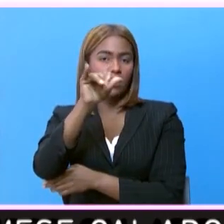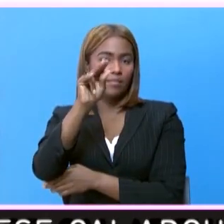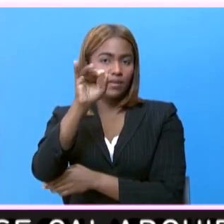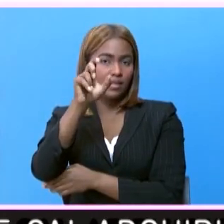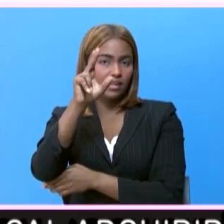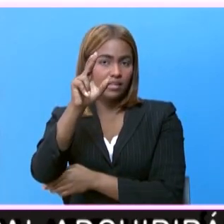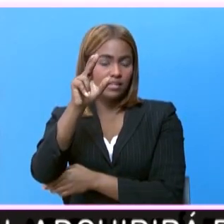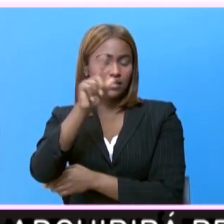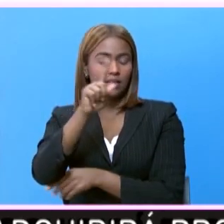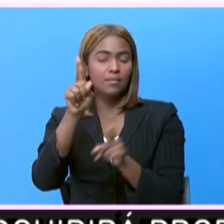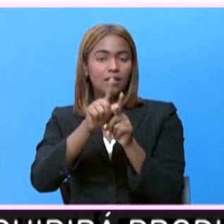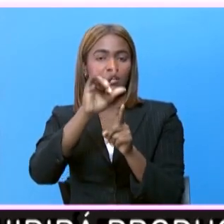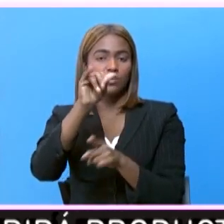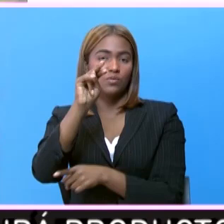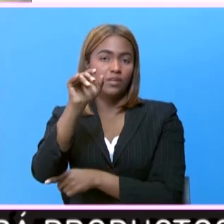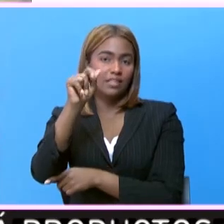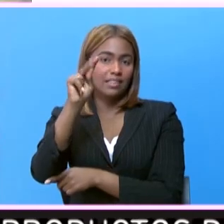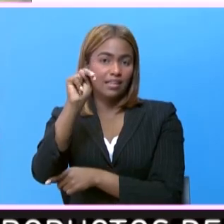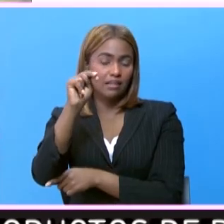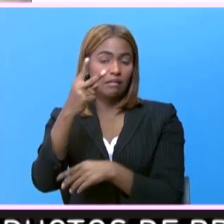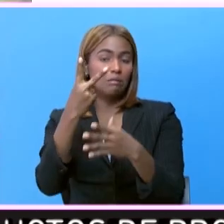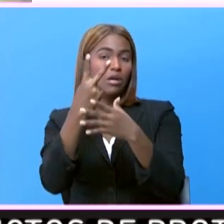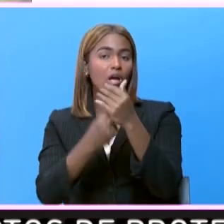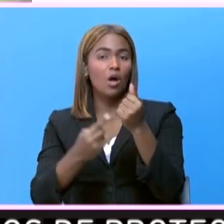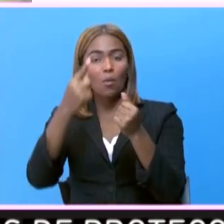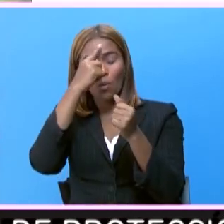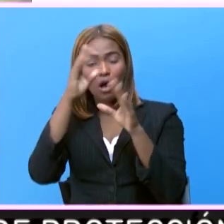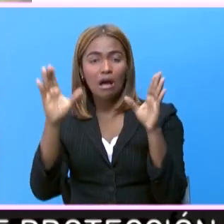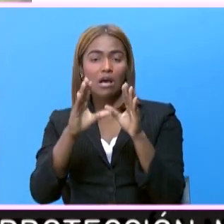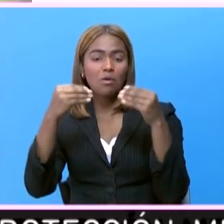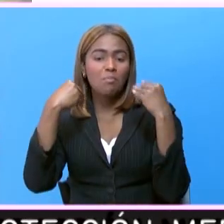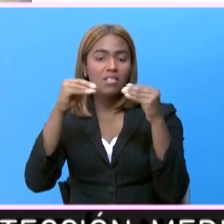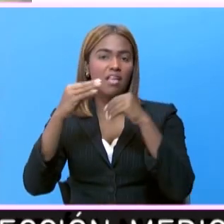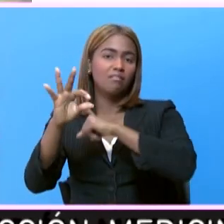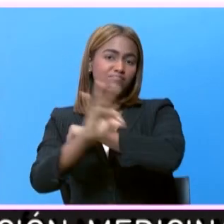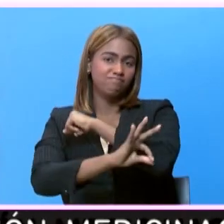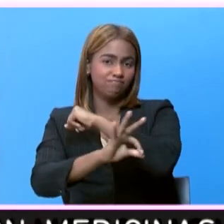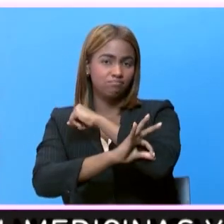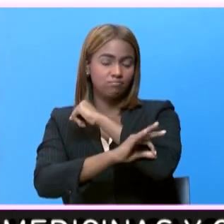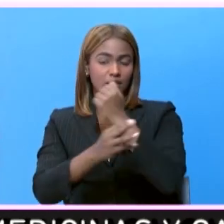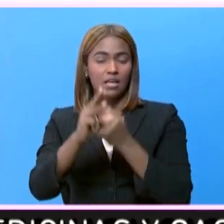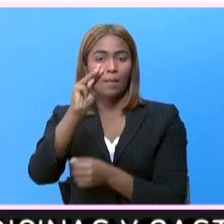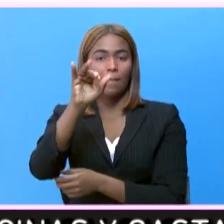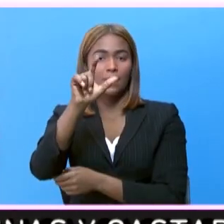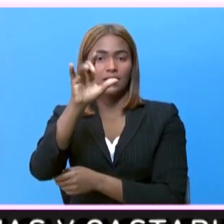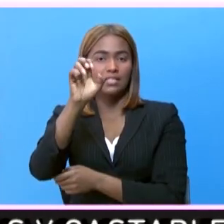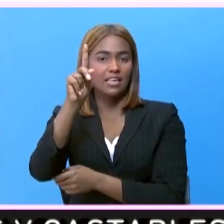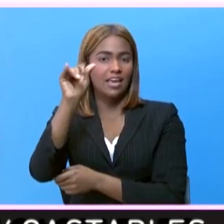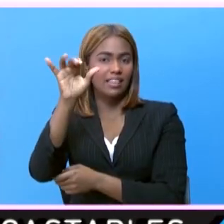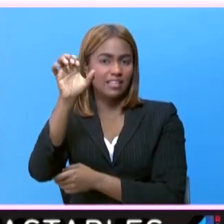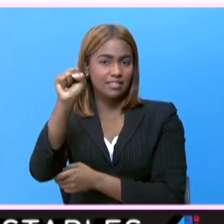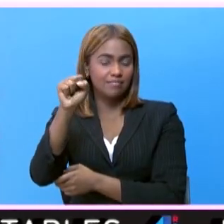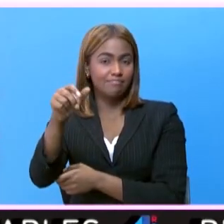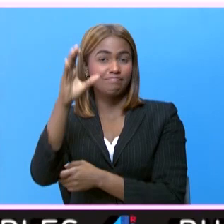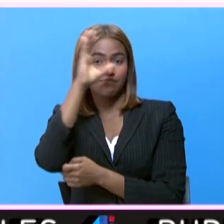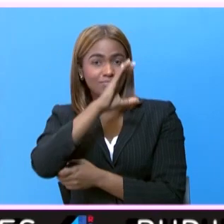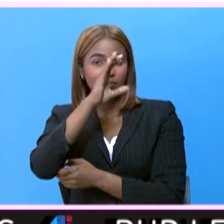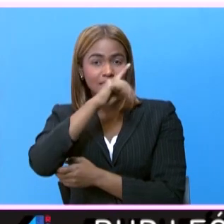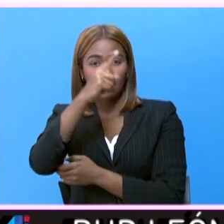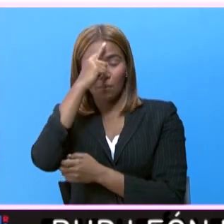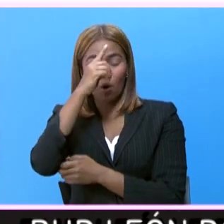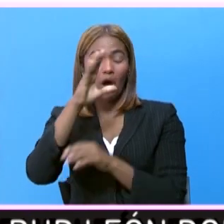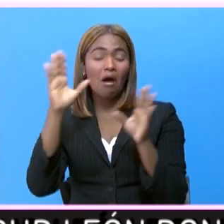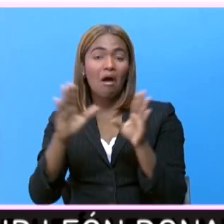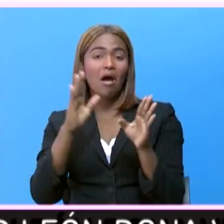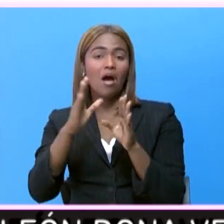y Jonathan Daniel Rosario. Ambos por presunto tráfico de drogas. Milcia desde Jesús Santana es buscado por